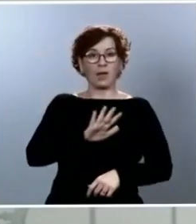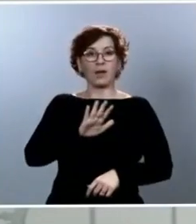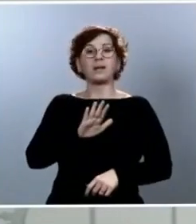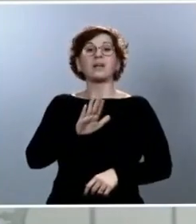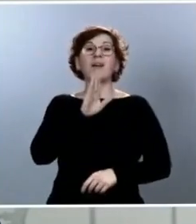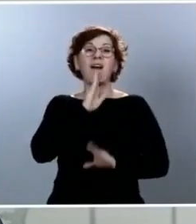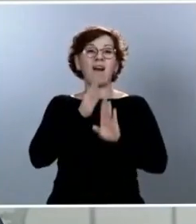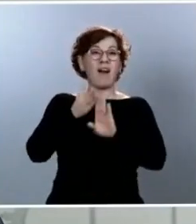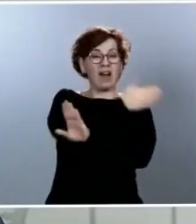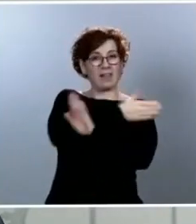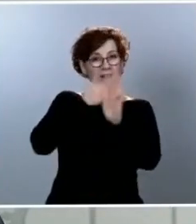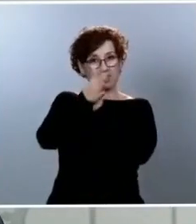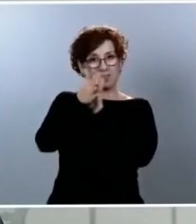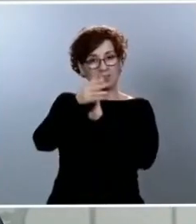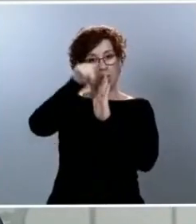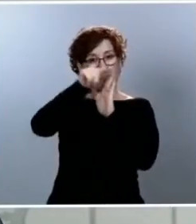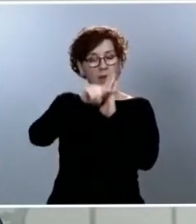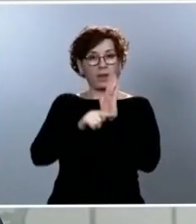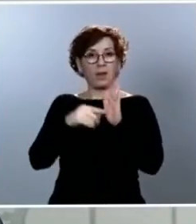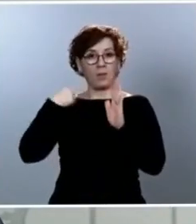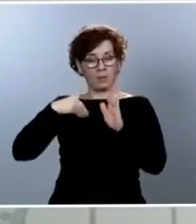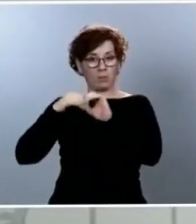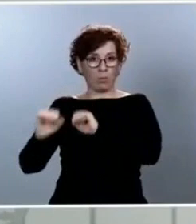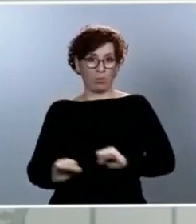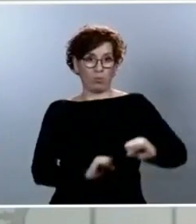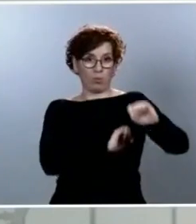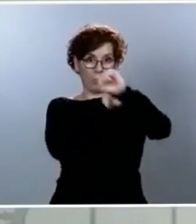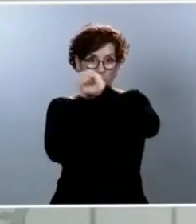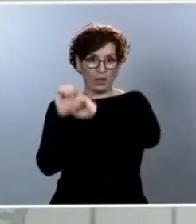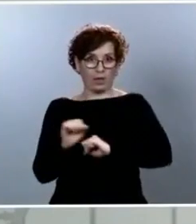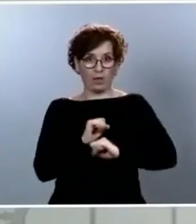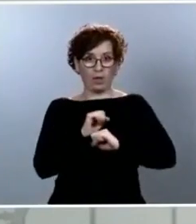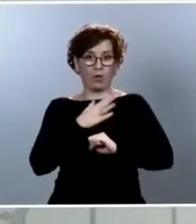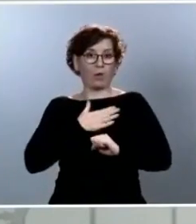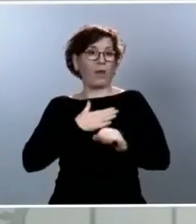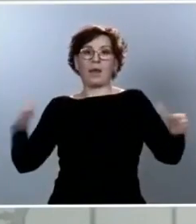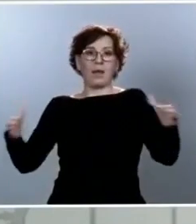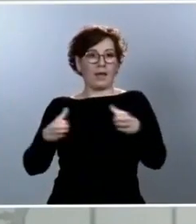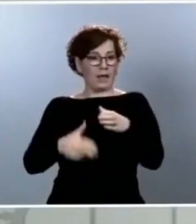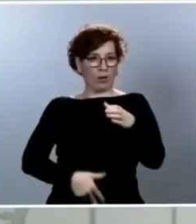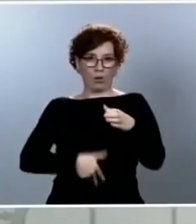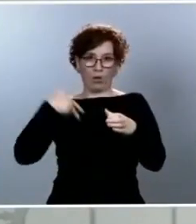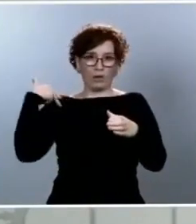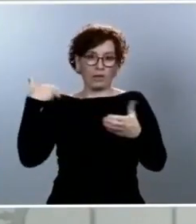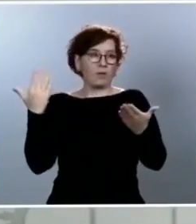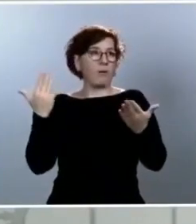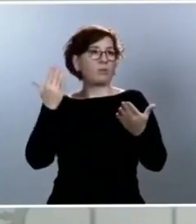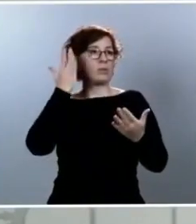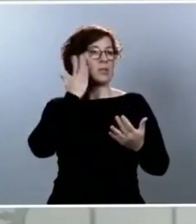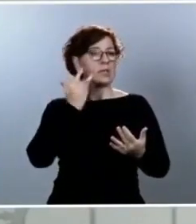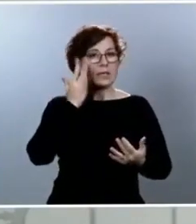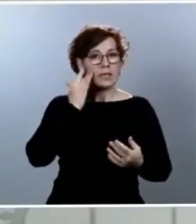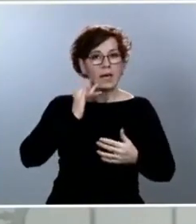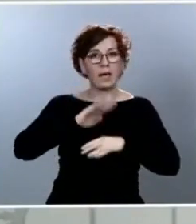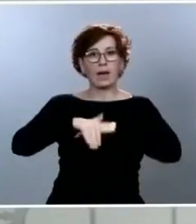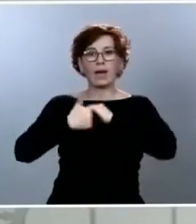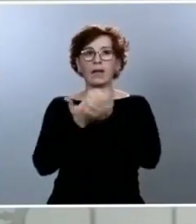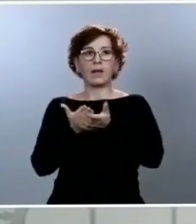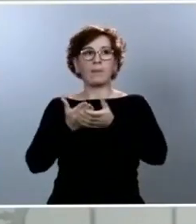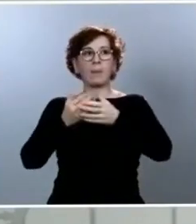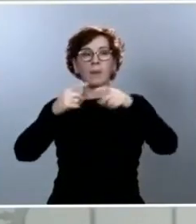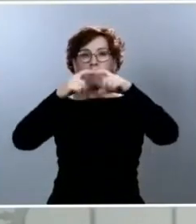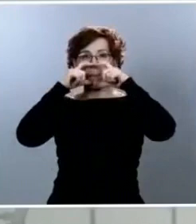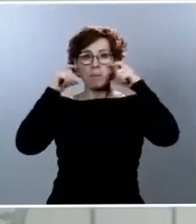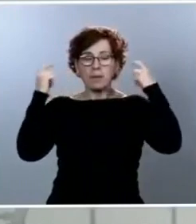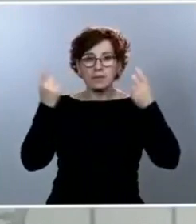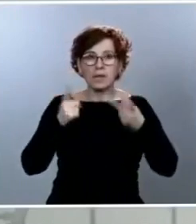protección, digamos, colectiva. Ya sean las medidas de higiene, ya sean las mascarillas, ya sean las medidas de